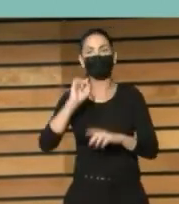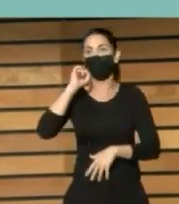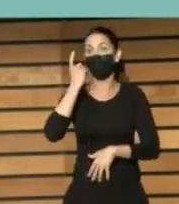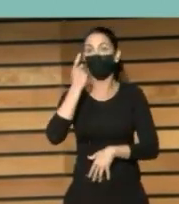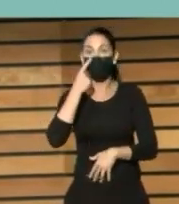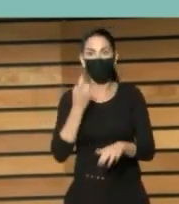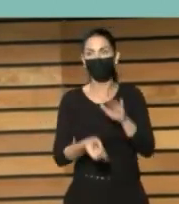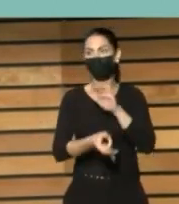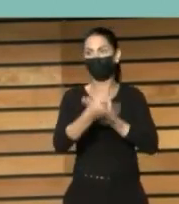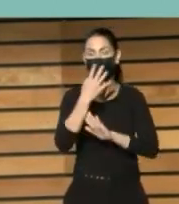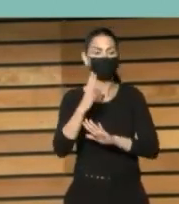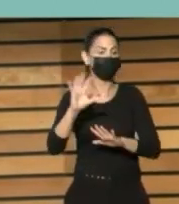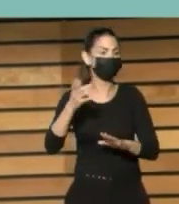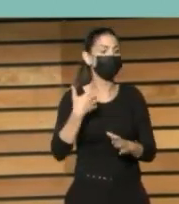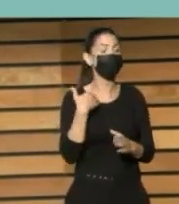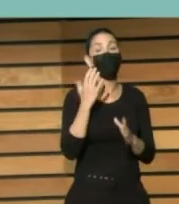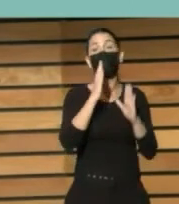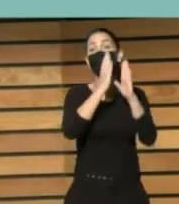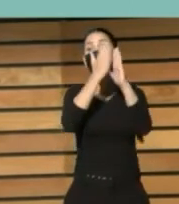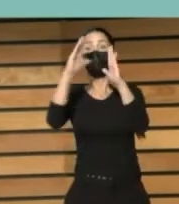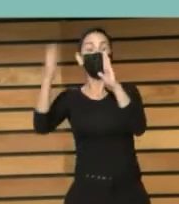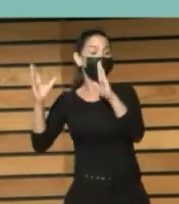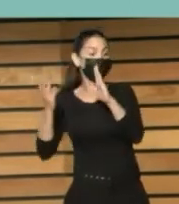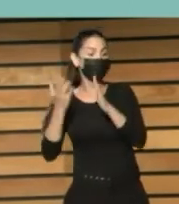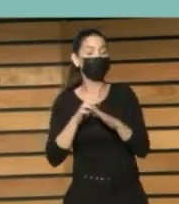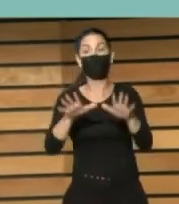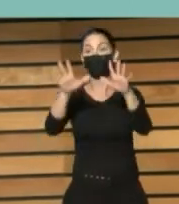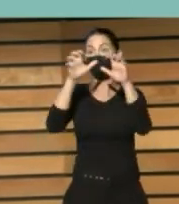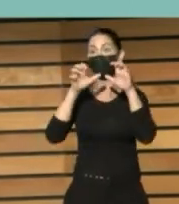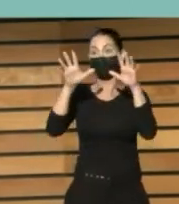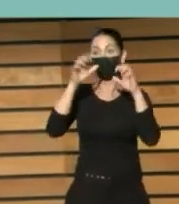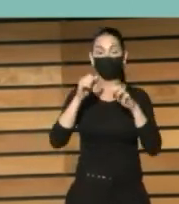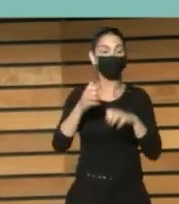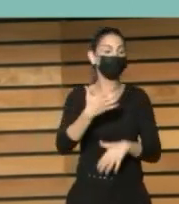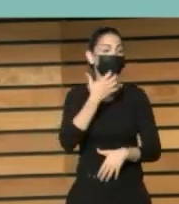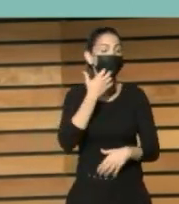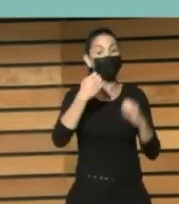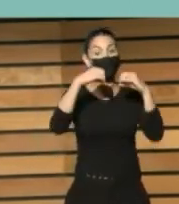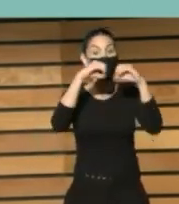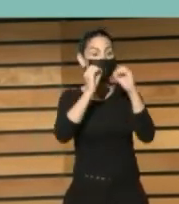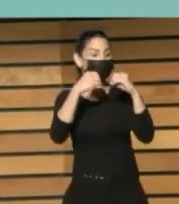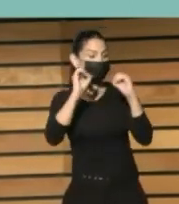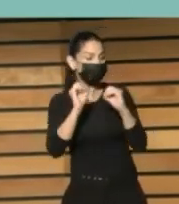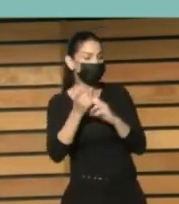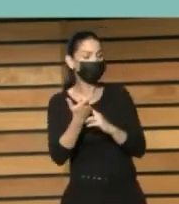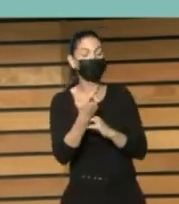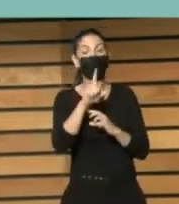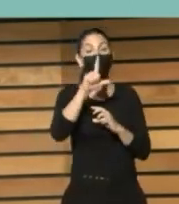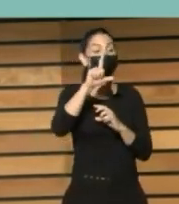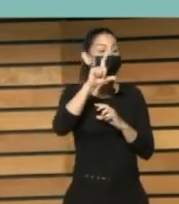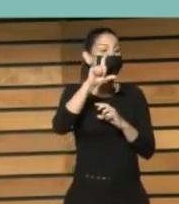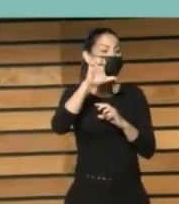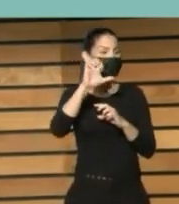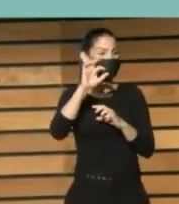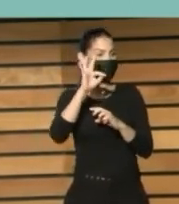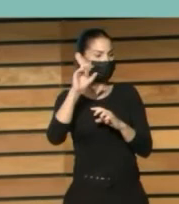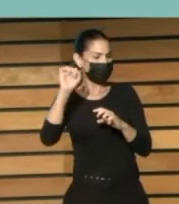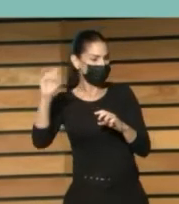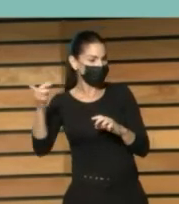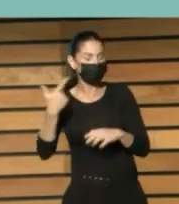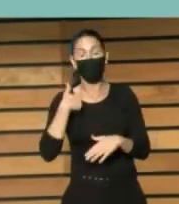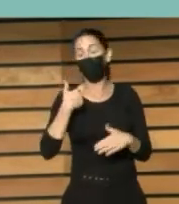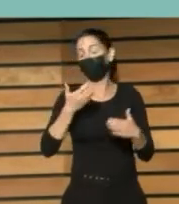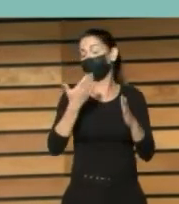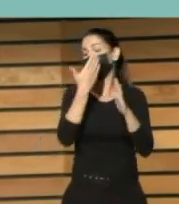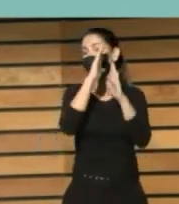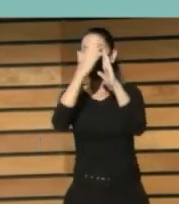proyecto de biblioteca de aprendizaje es un proyecto que elaboran algunas de nuestras bibliotecas que son laboratorios de letras e imágenes o la biblioteca humana, que decían antes.